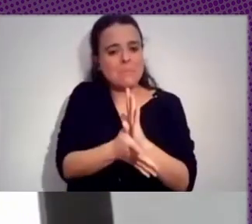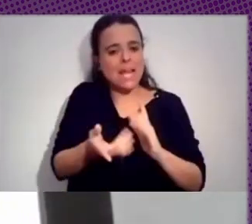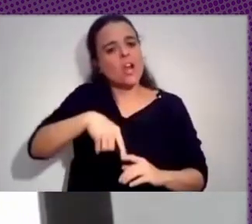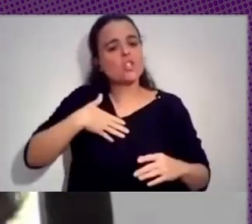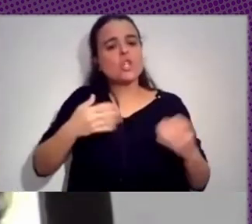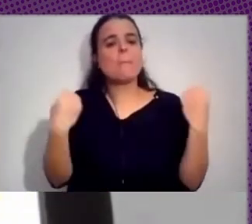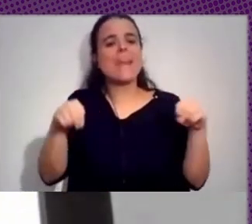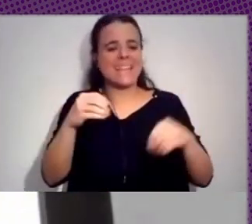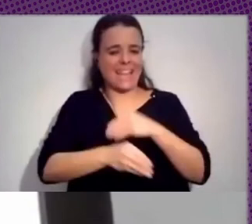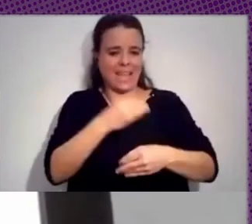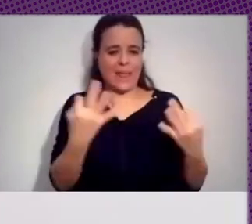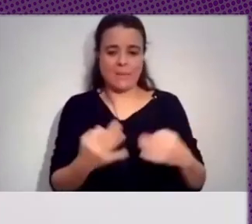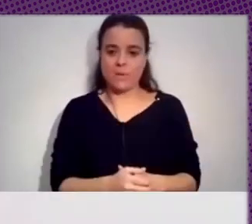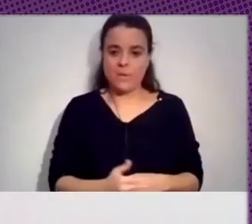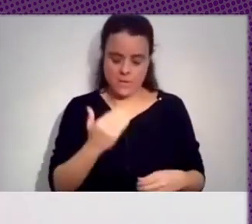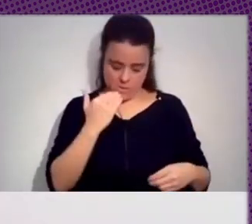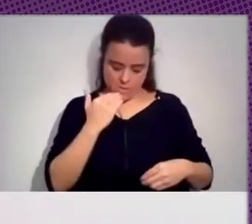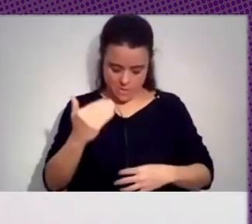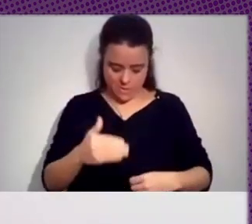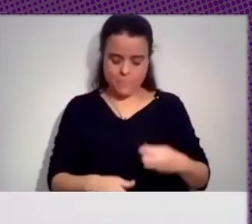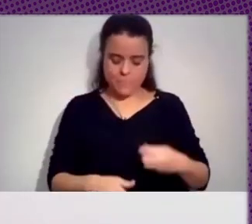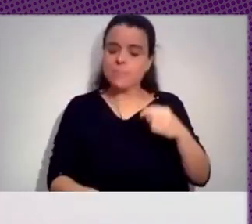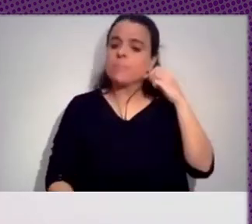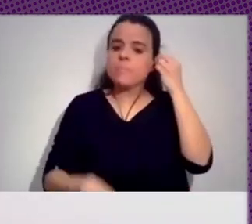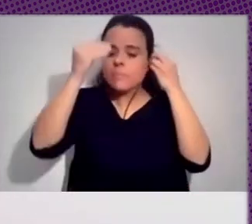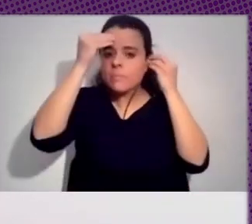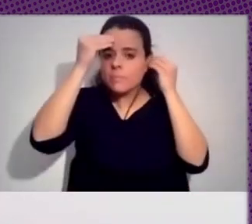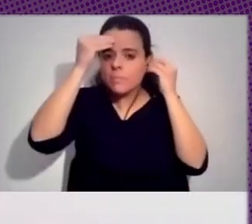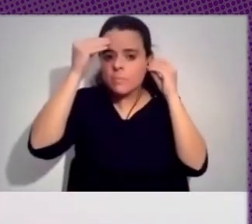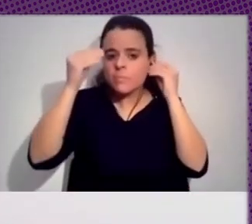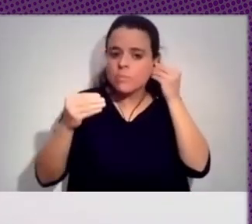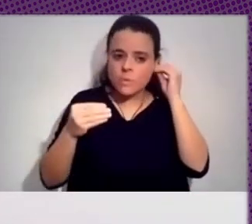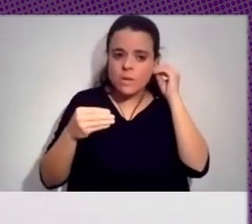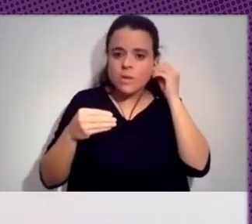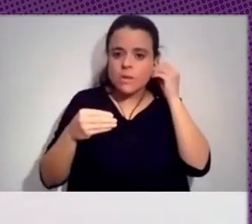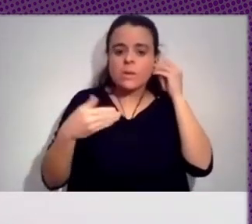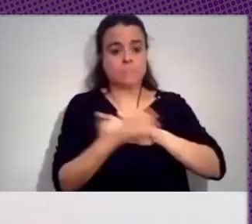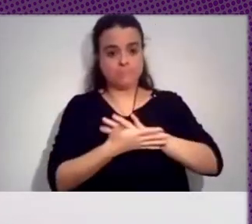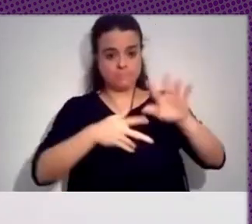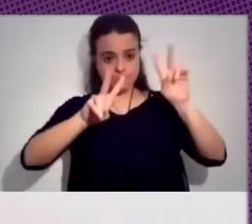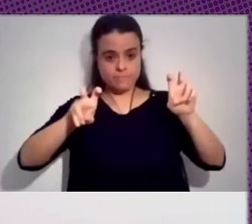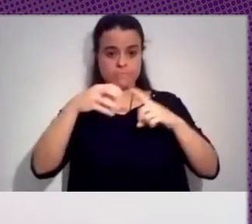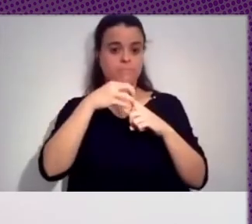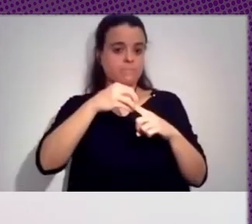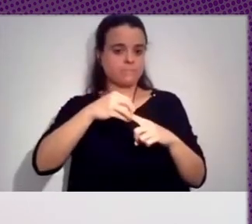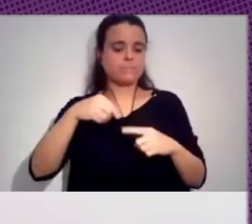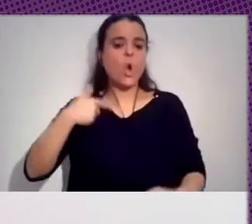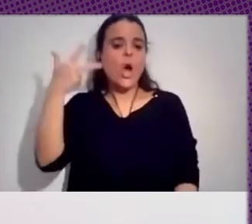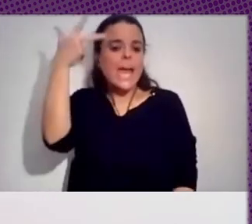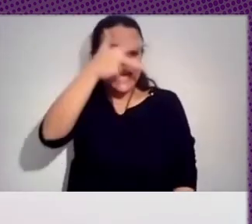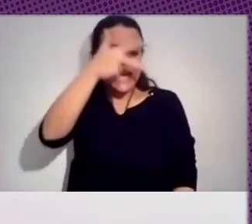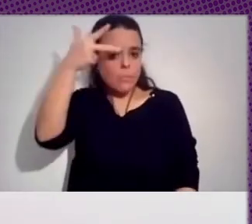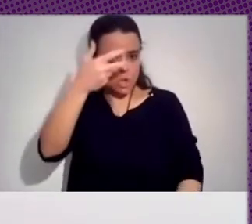Muchas gracias, Glenn. Bueno, yo creo que has tocado un tema que creo que es clave. De hecho, la hipótesis que yo lanzo es que